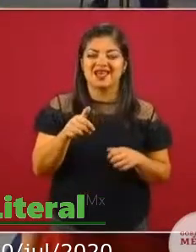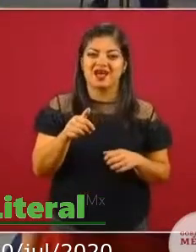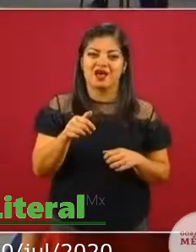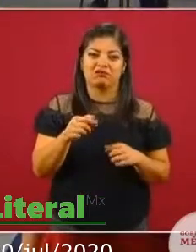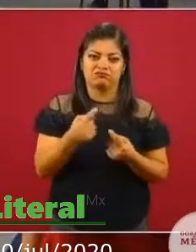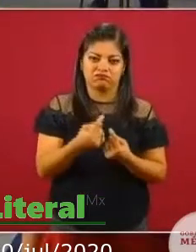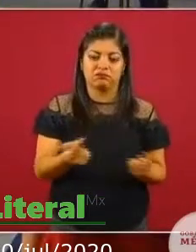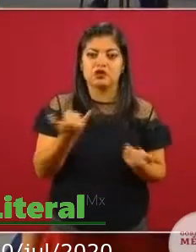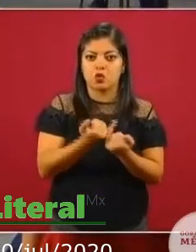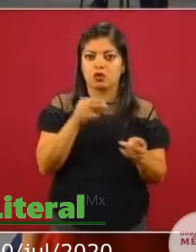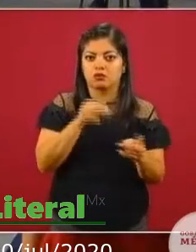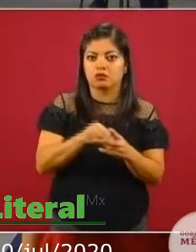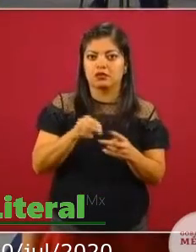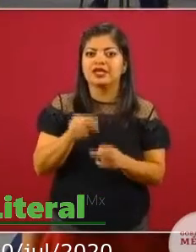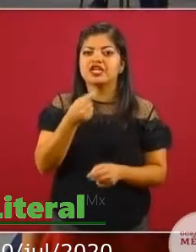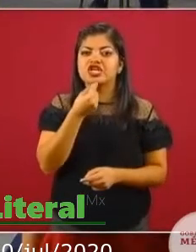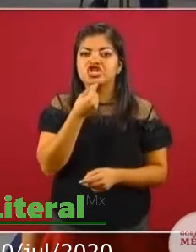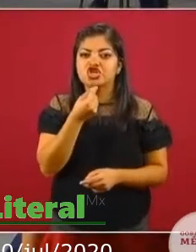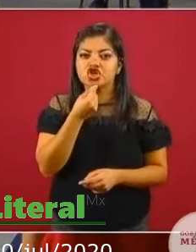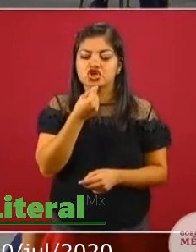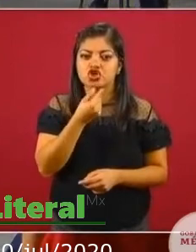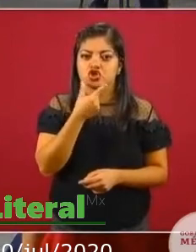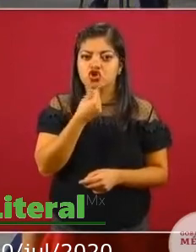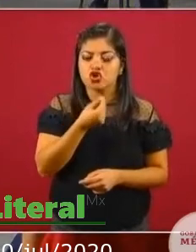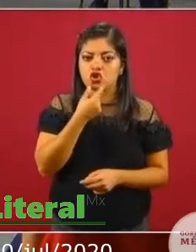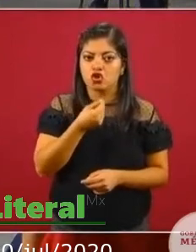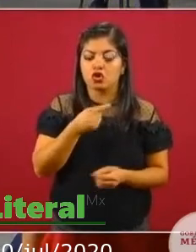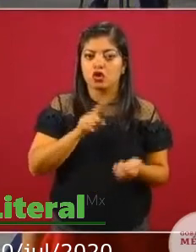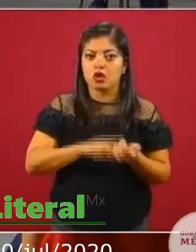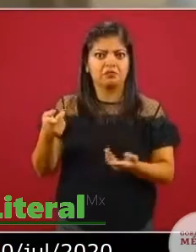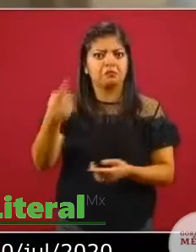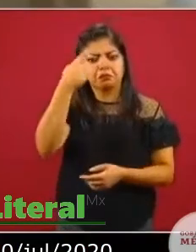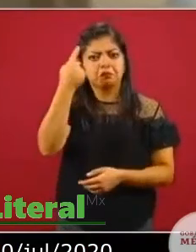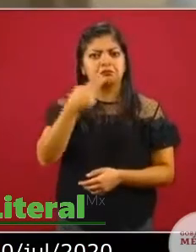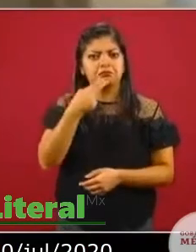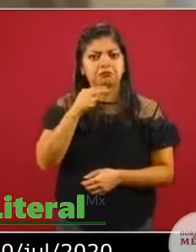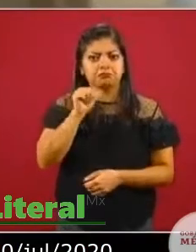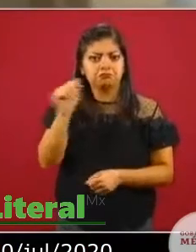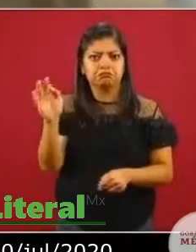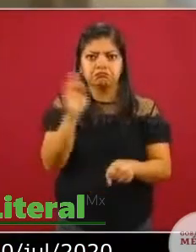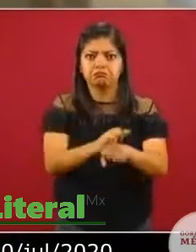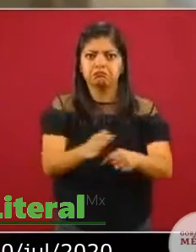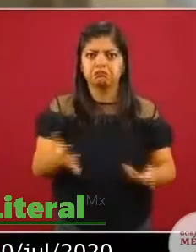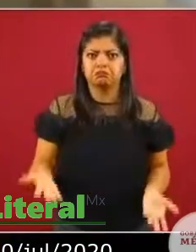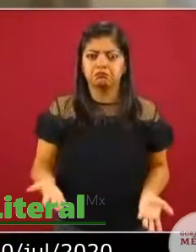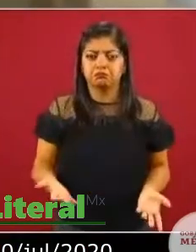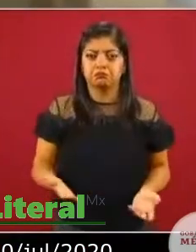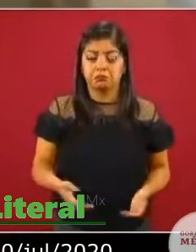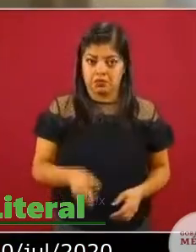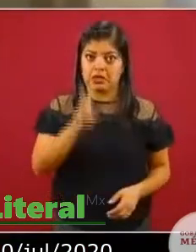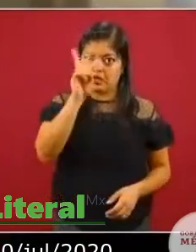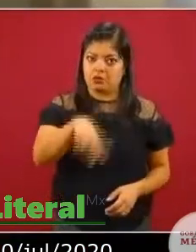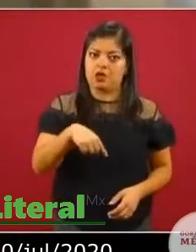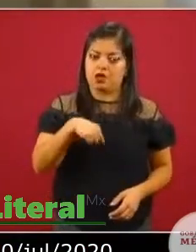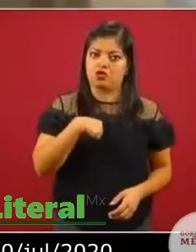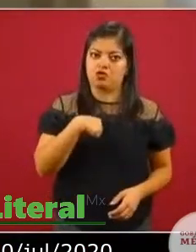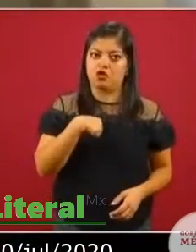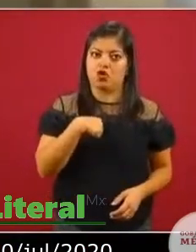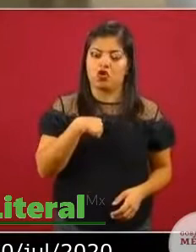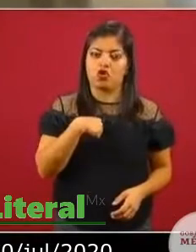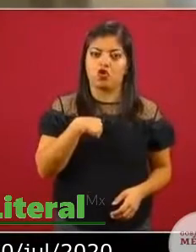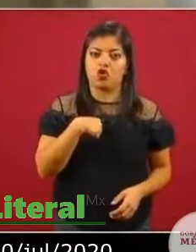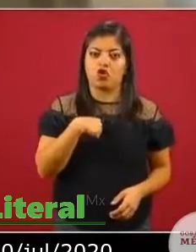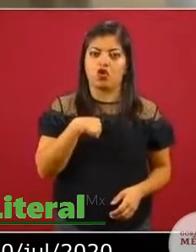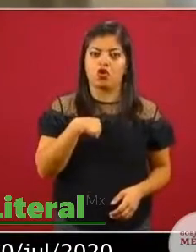niños que han aumentado durante esta pandemia? Yo espero, de verdad, que no me